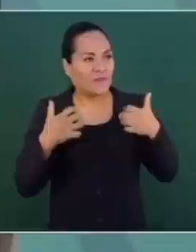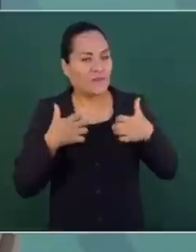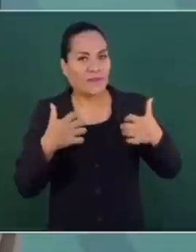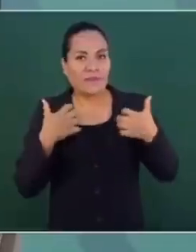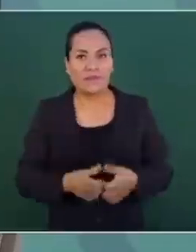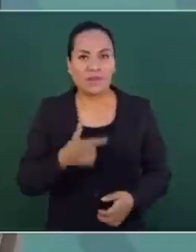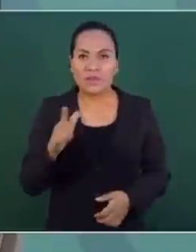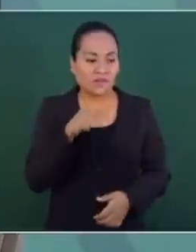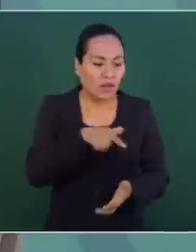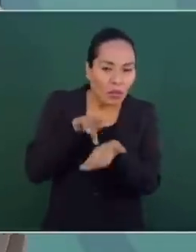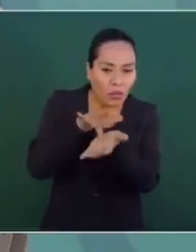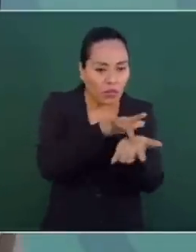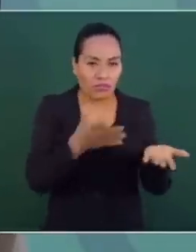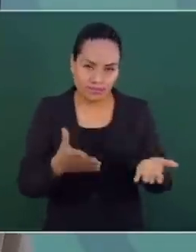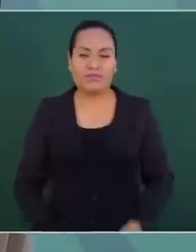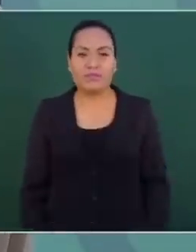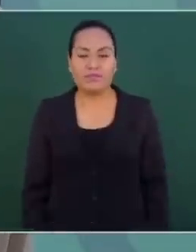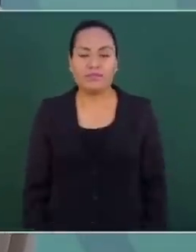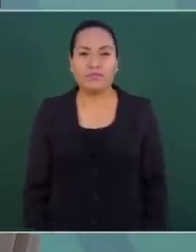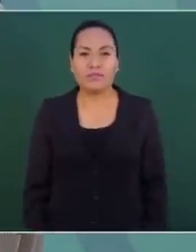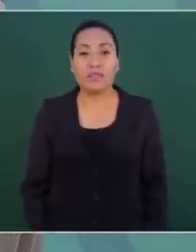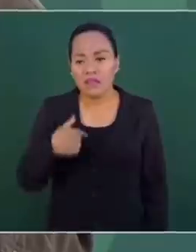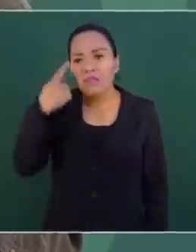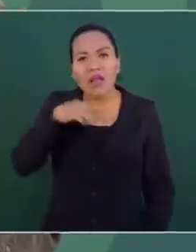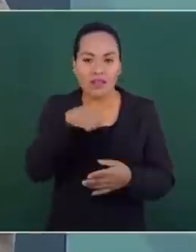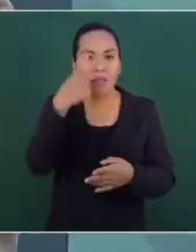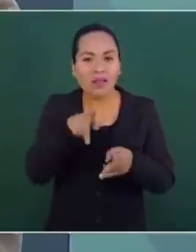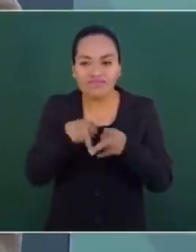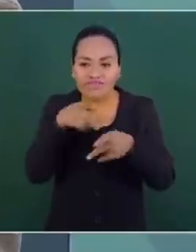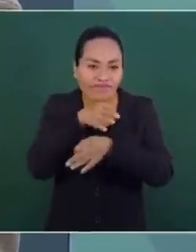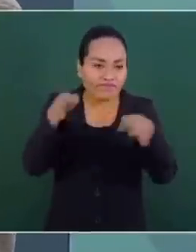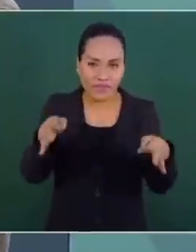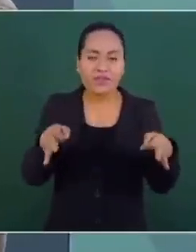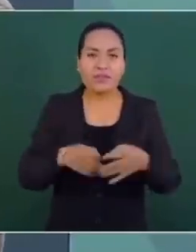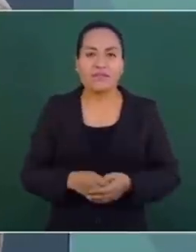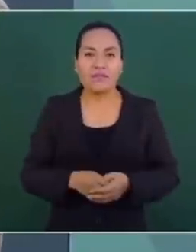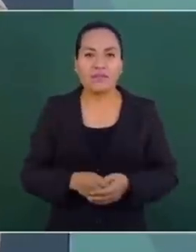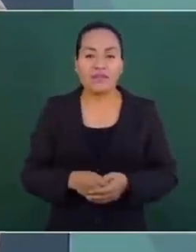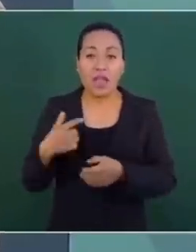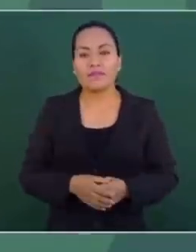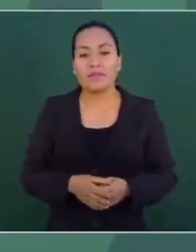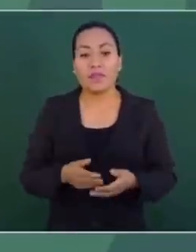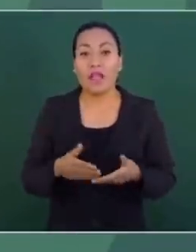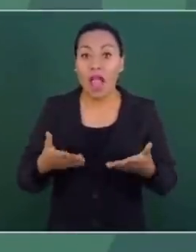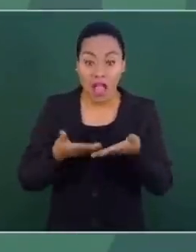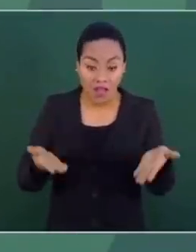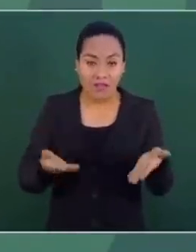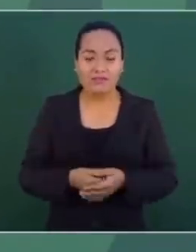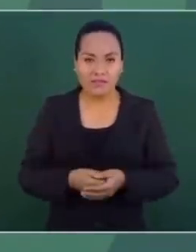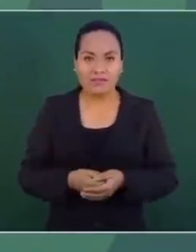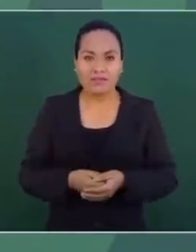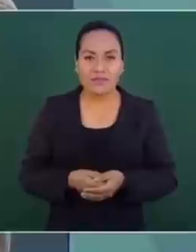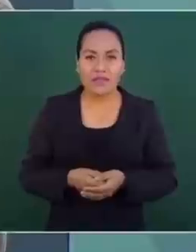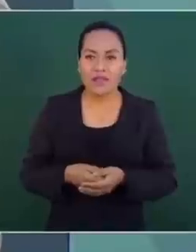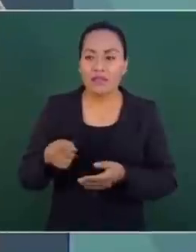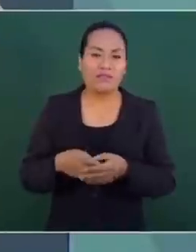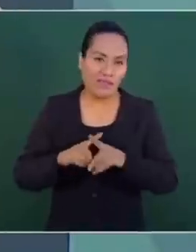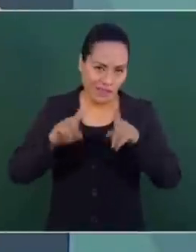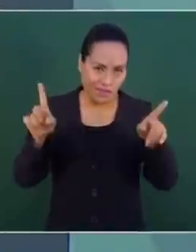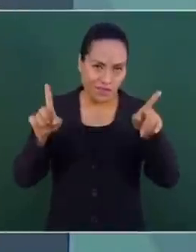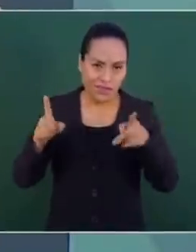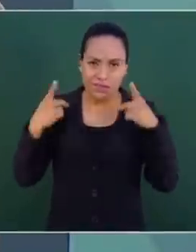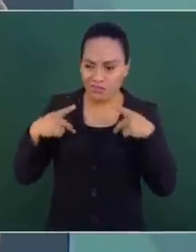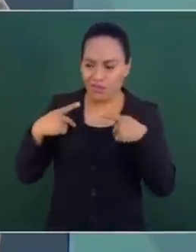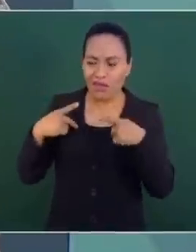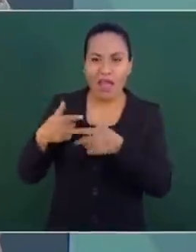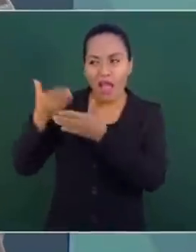cacao. Entonces para mí me sirve esto para aclarar. Porque durante mucho tiempo la gente pensaba que